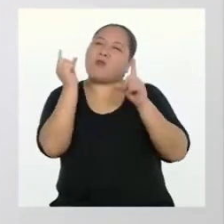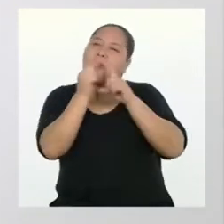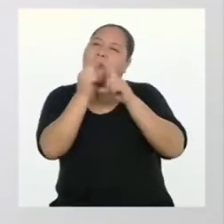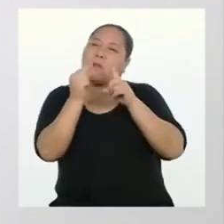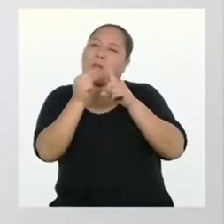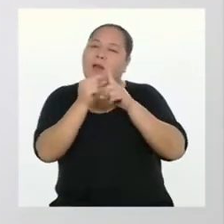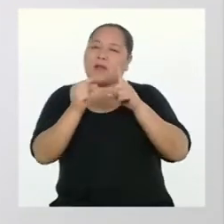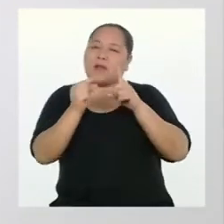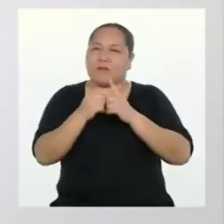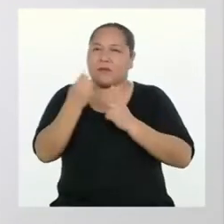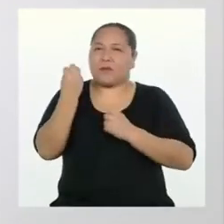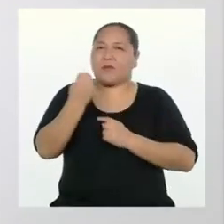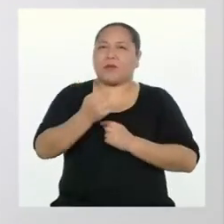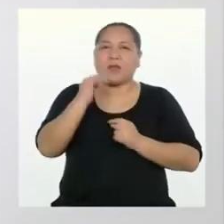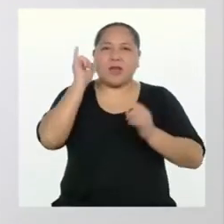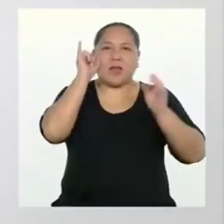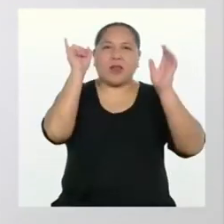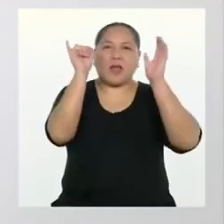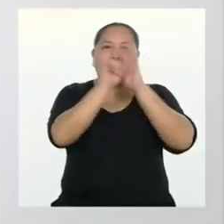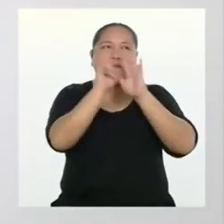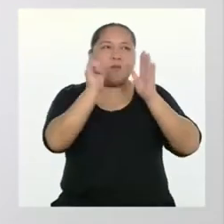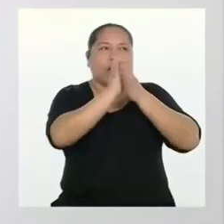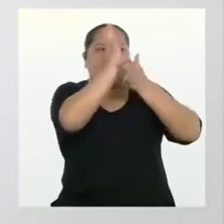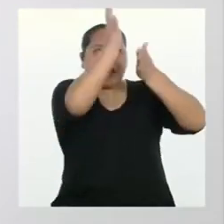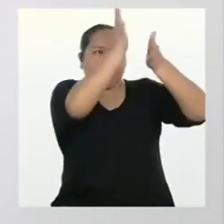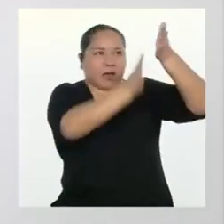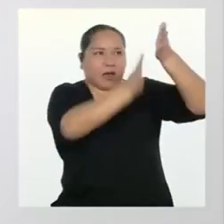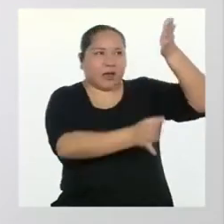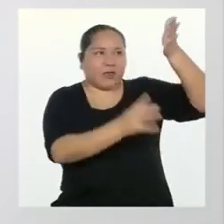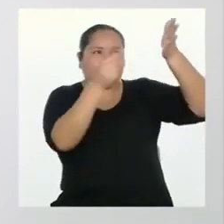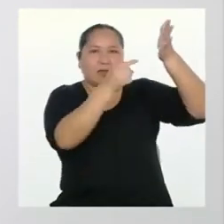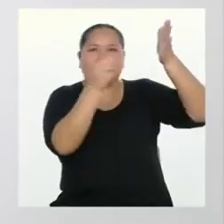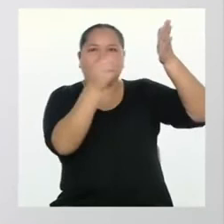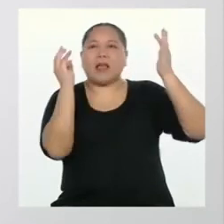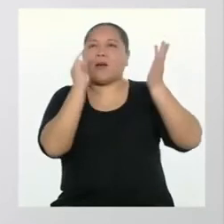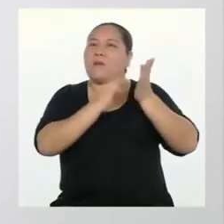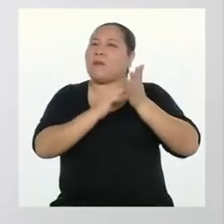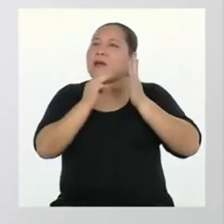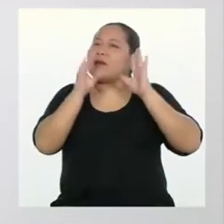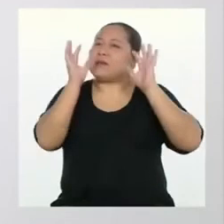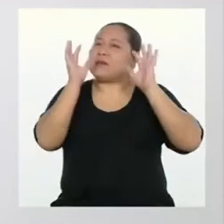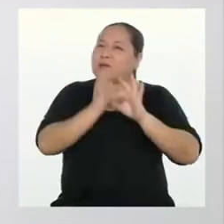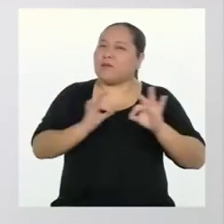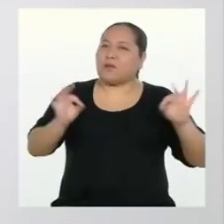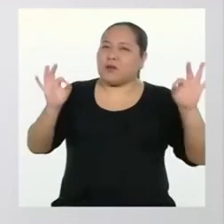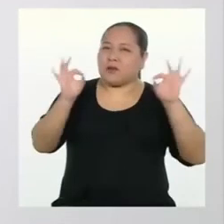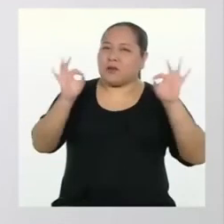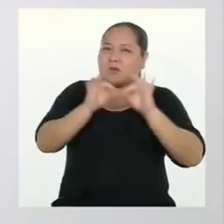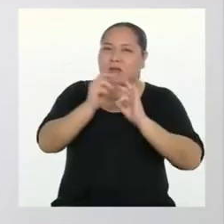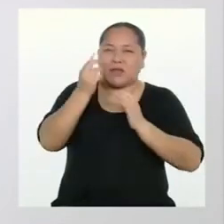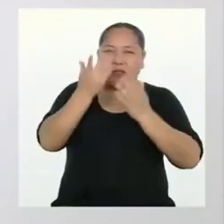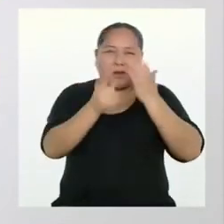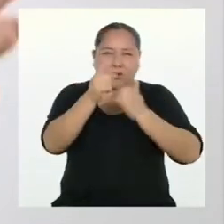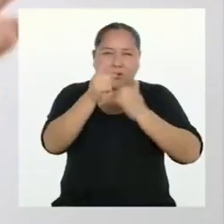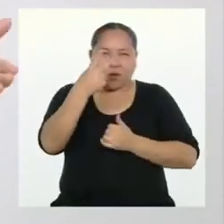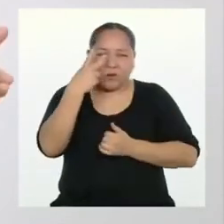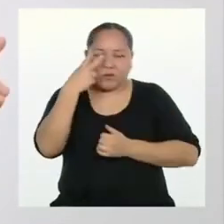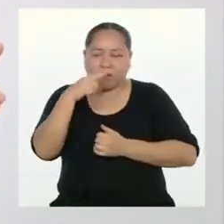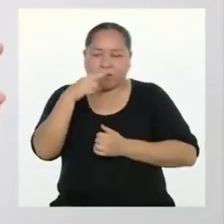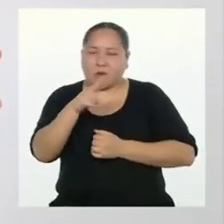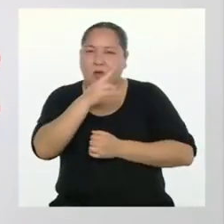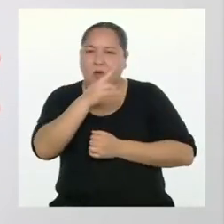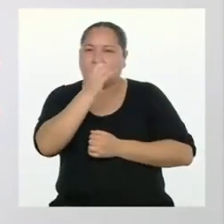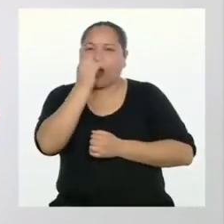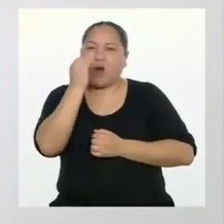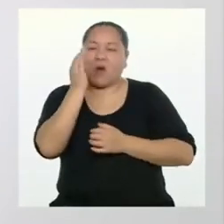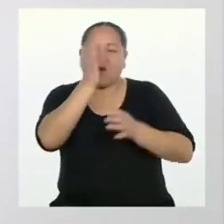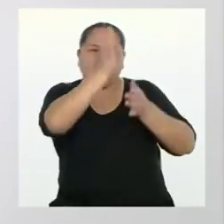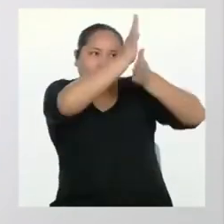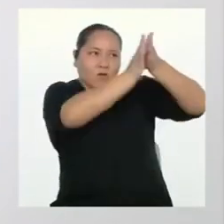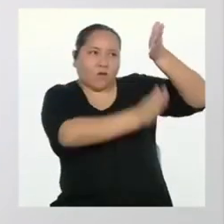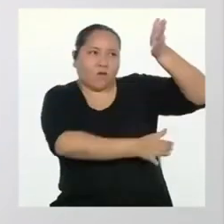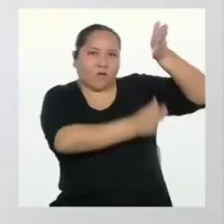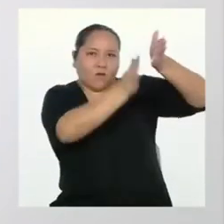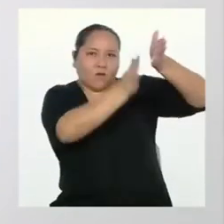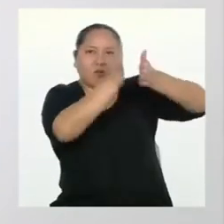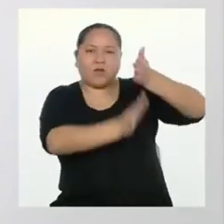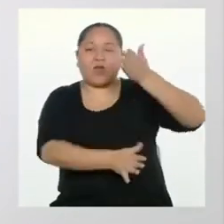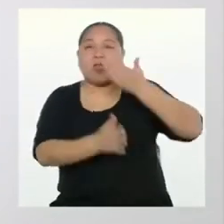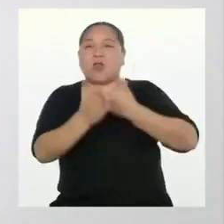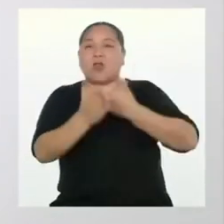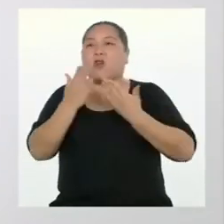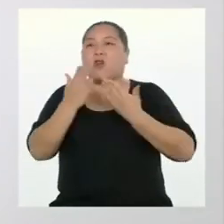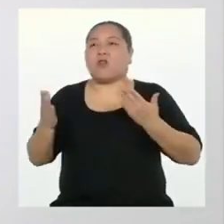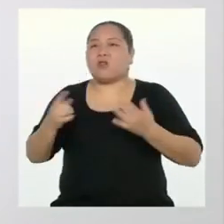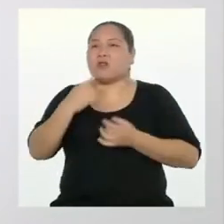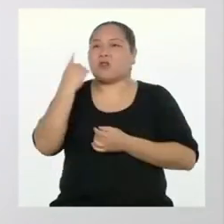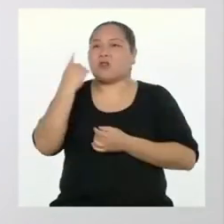palabras, porque la imagen es la protagonista. Seguro que has visto algunos afiches publicitarios de